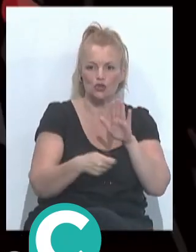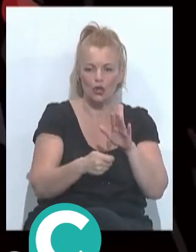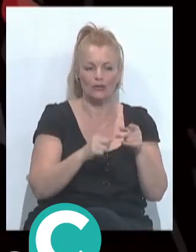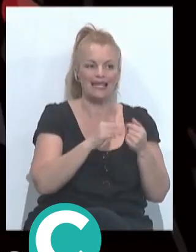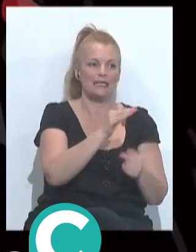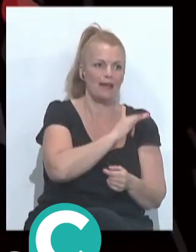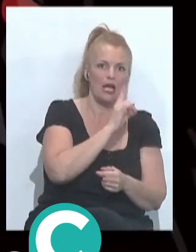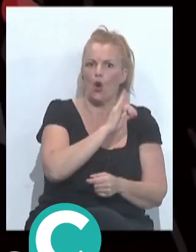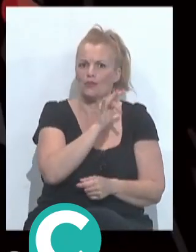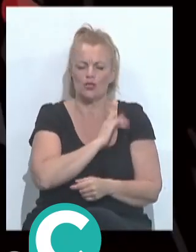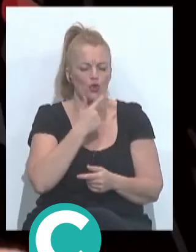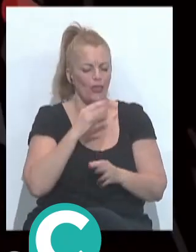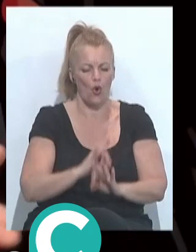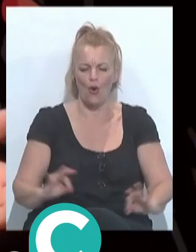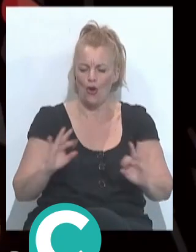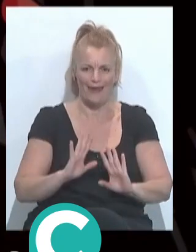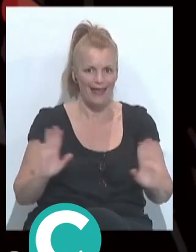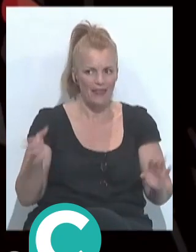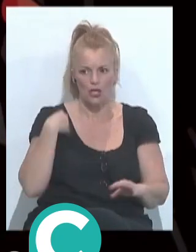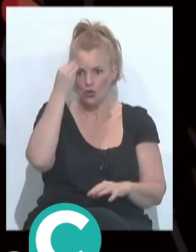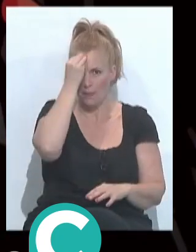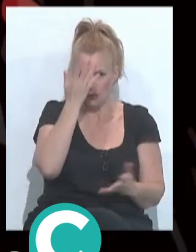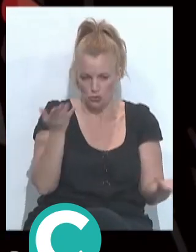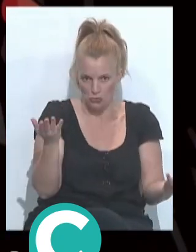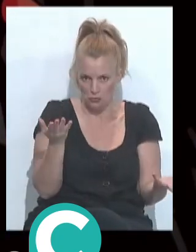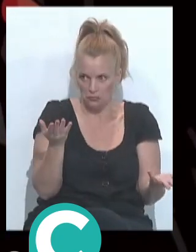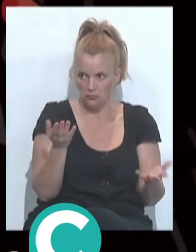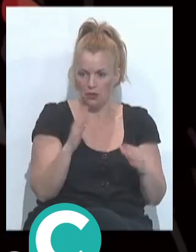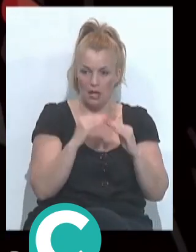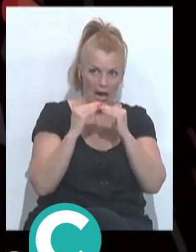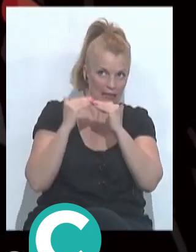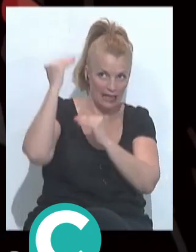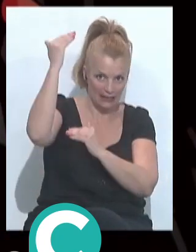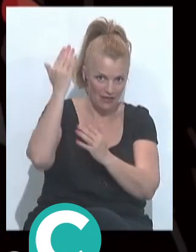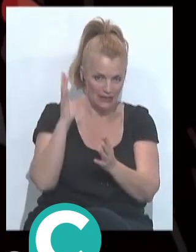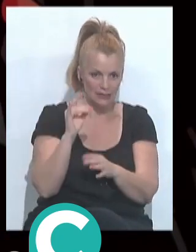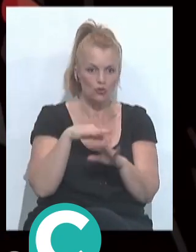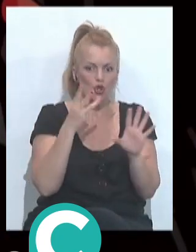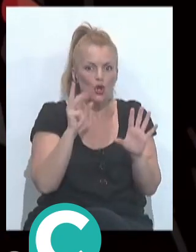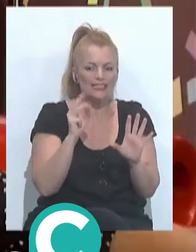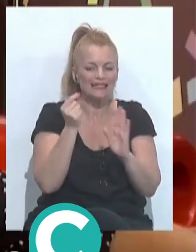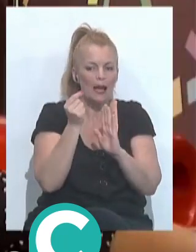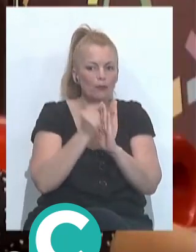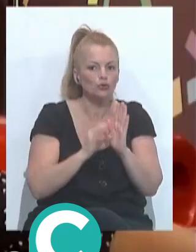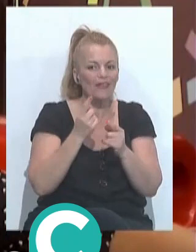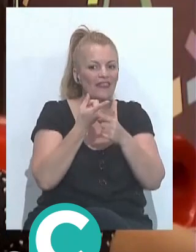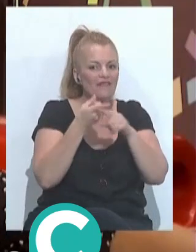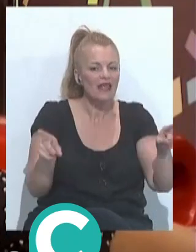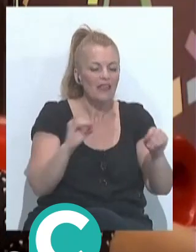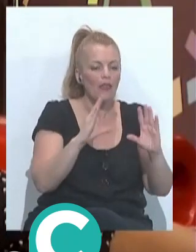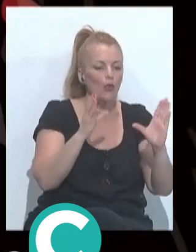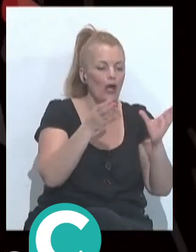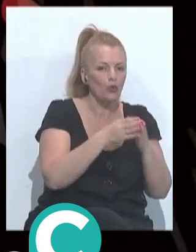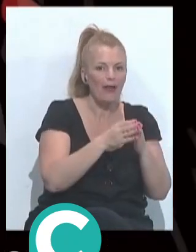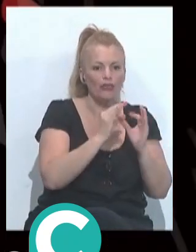ni que se merezca ni que no, sino porque, vamos, pienso que sí, de hecho, de estar arriba, pero son 80 puntos de diferencia que hay de una